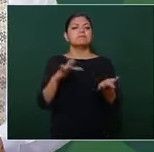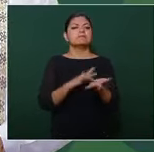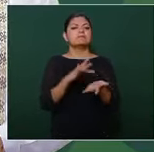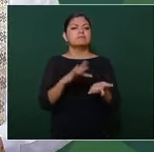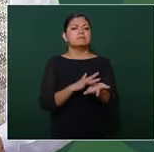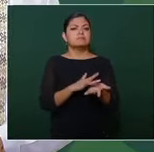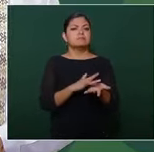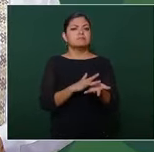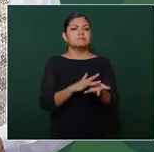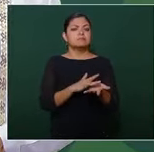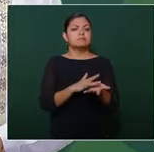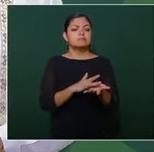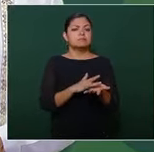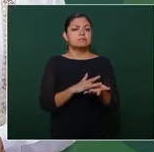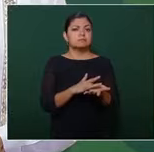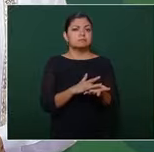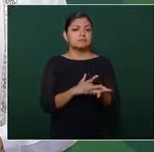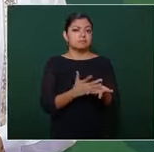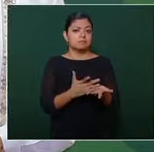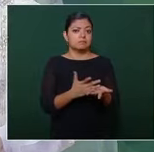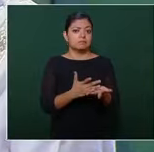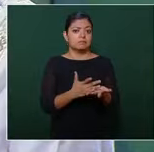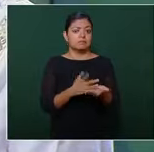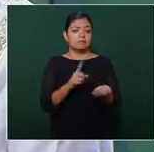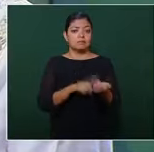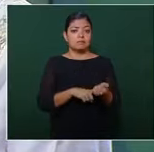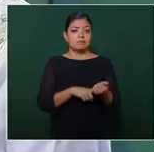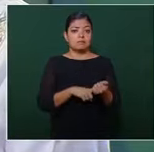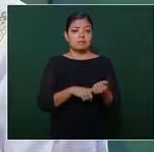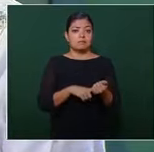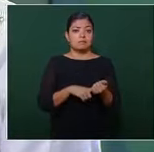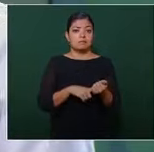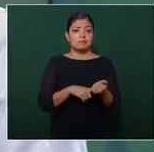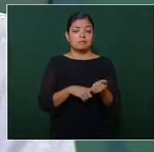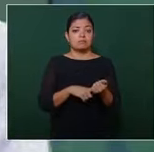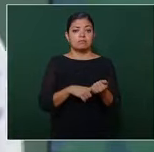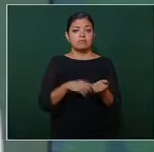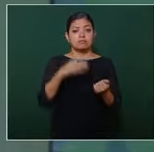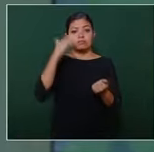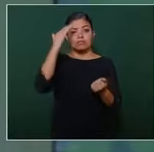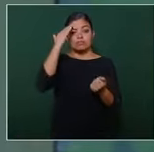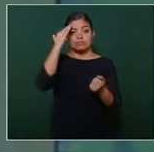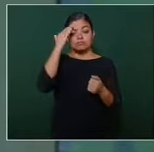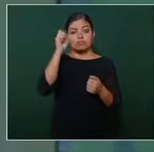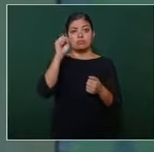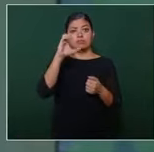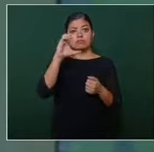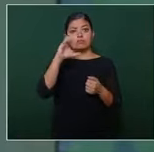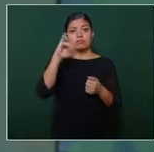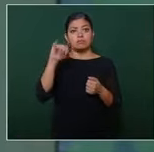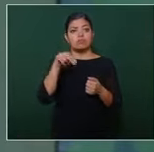de los ministros de la suprema corte